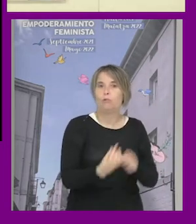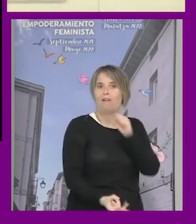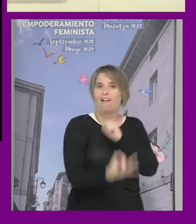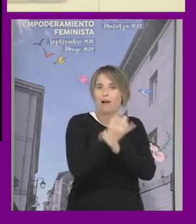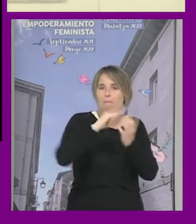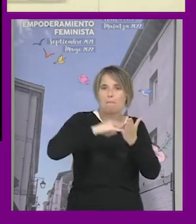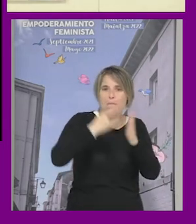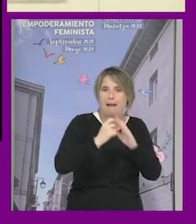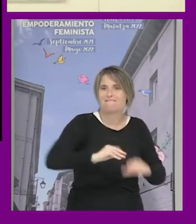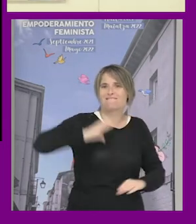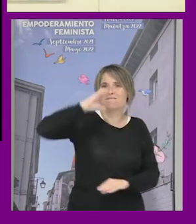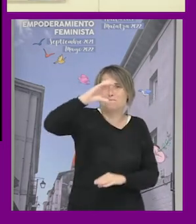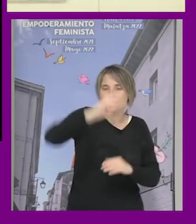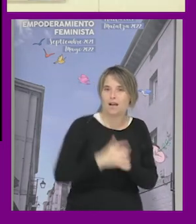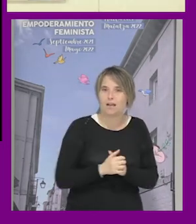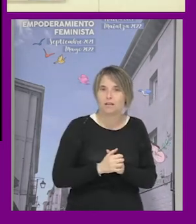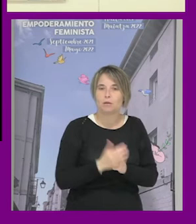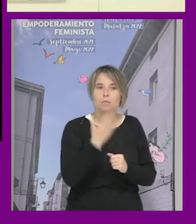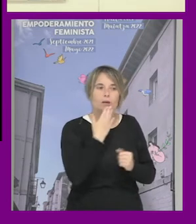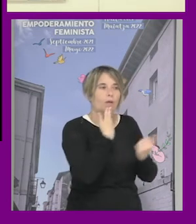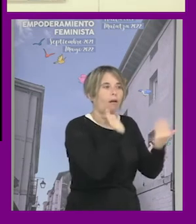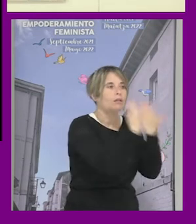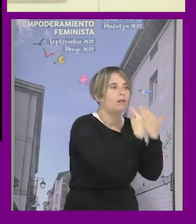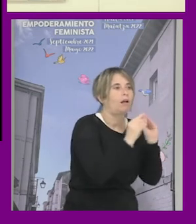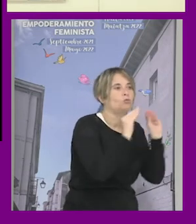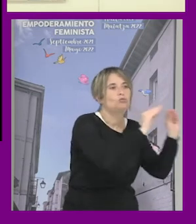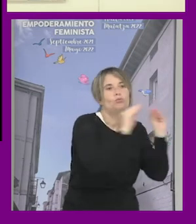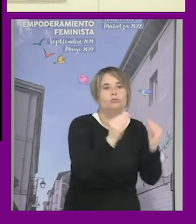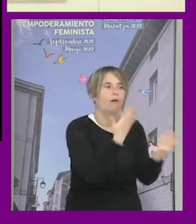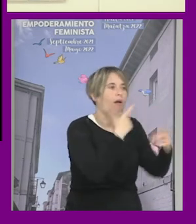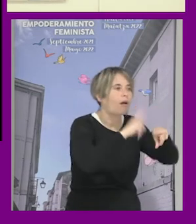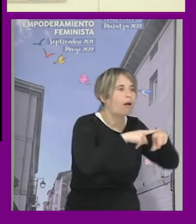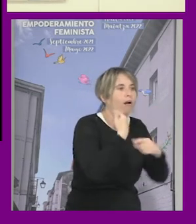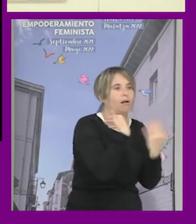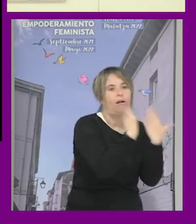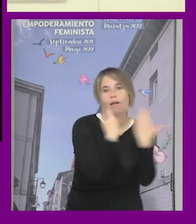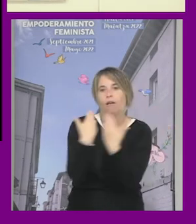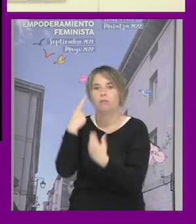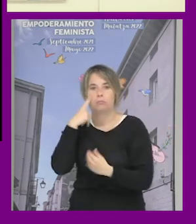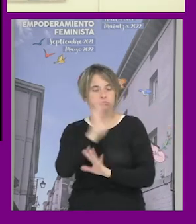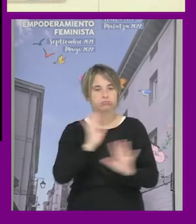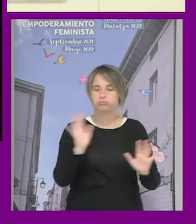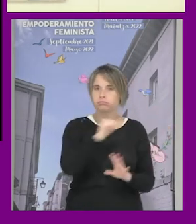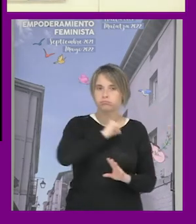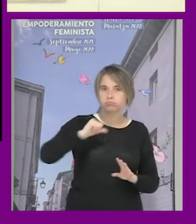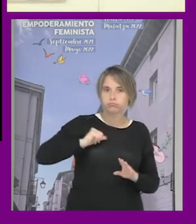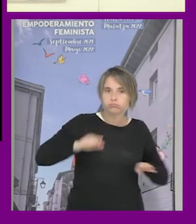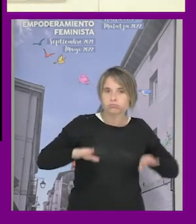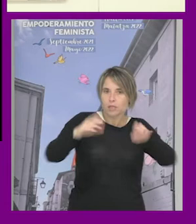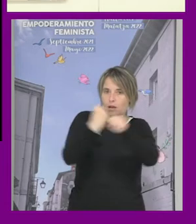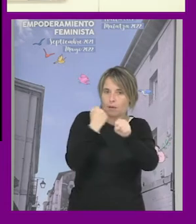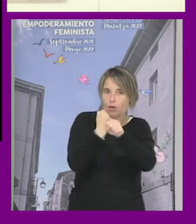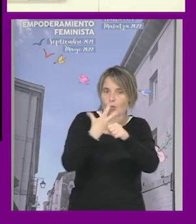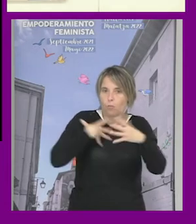más porque en vez de estar entrevistando cada una por su cuenta y de estar haciendo procesos en en paralelo podemos